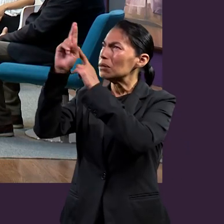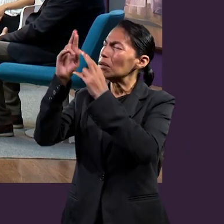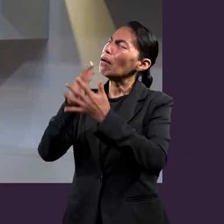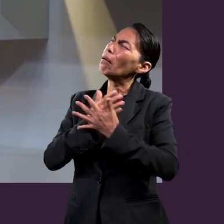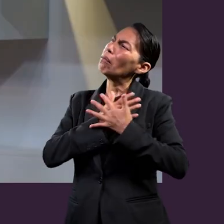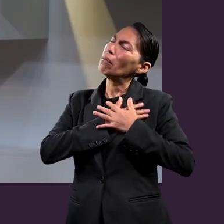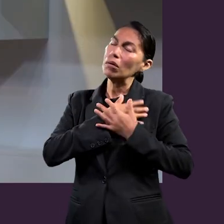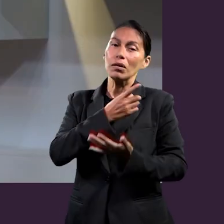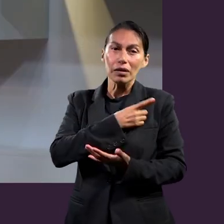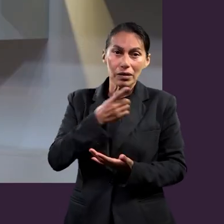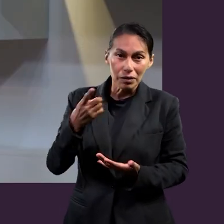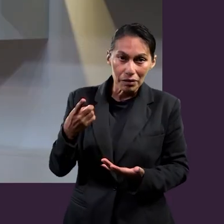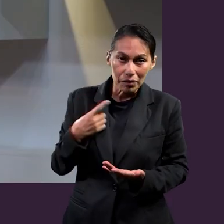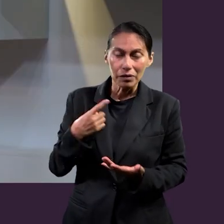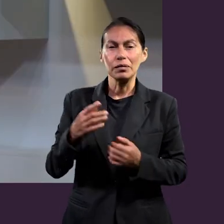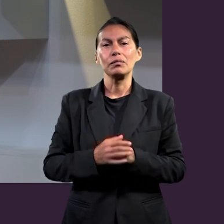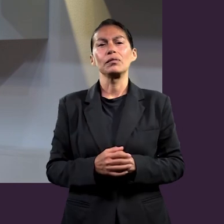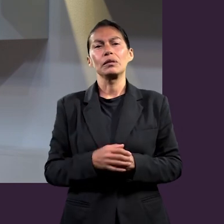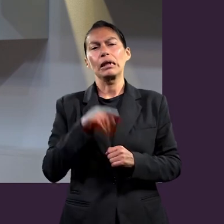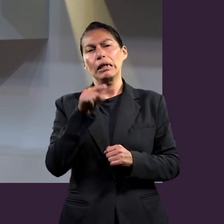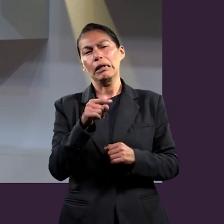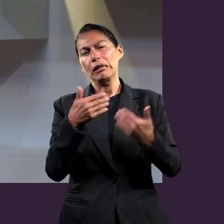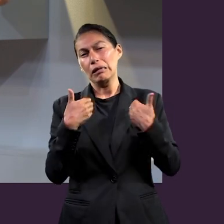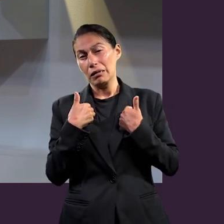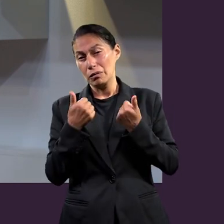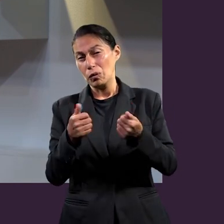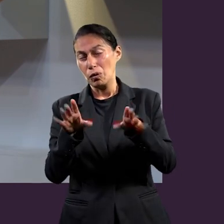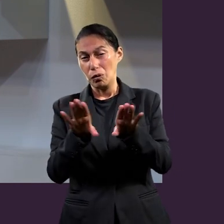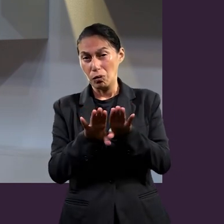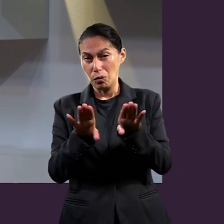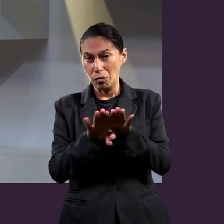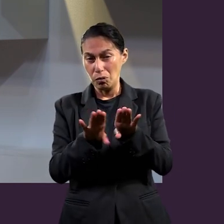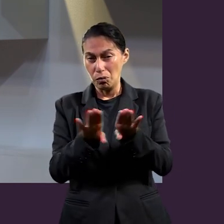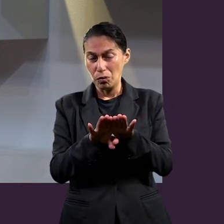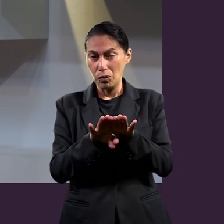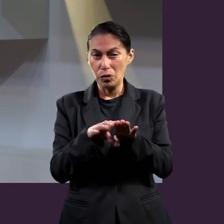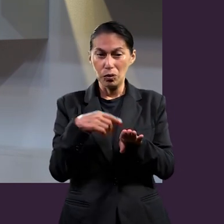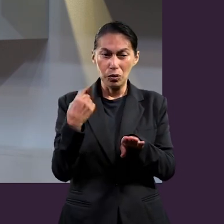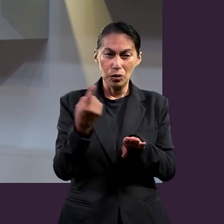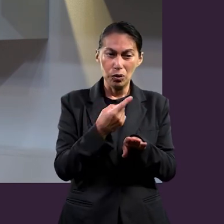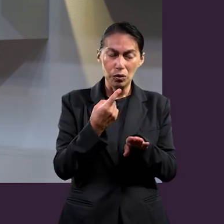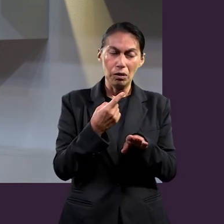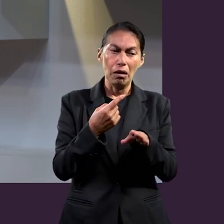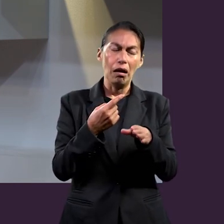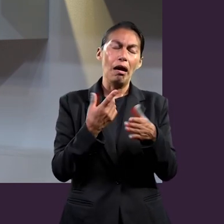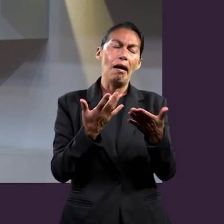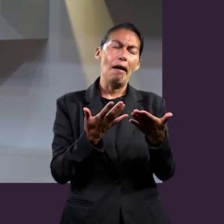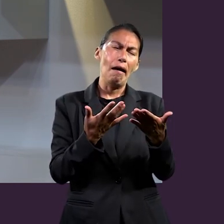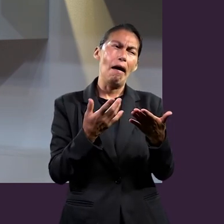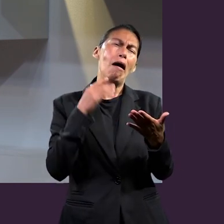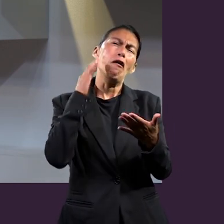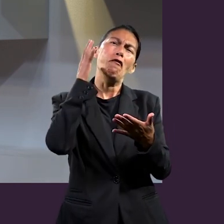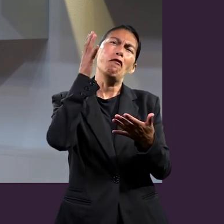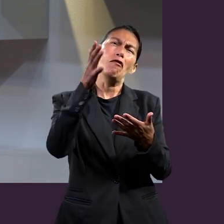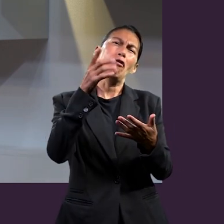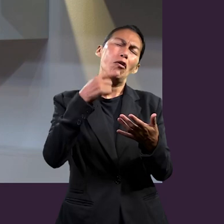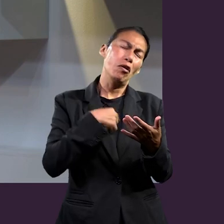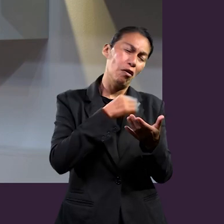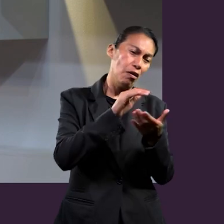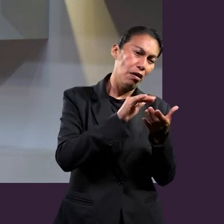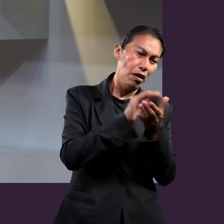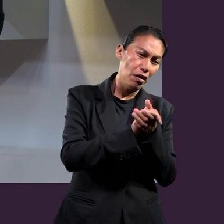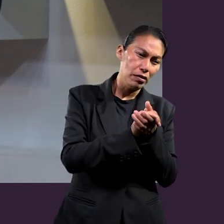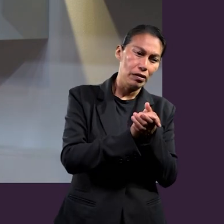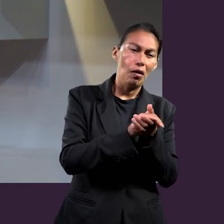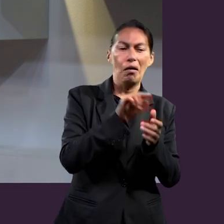Dios que no conviene, Entonces, aquí es donde se ve la importancia, no solamente de pensar en esta lección